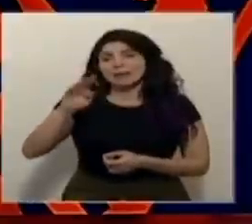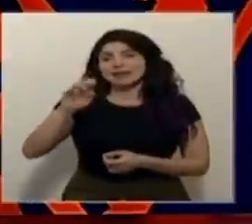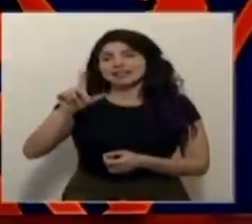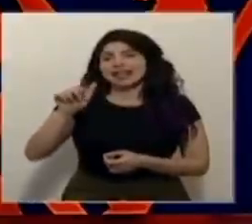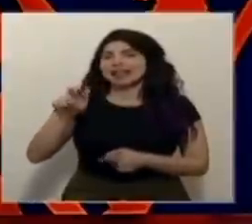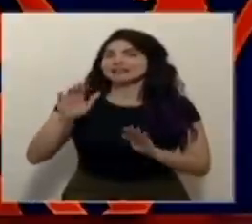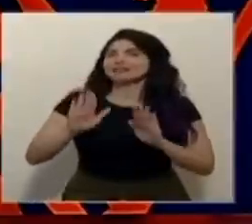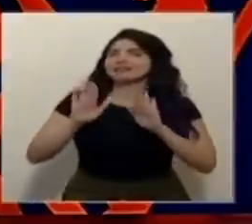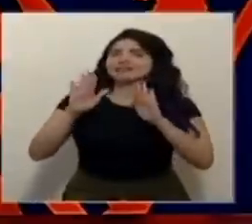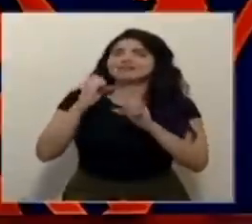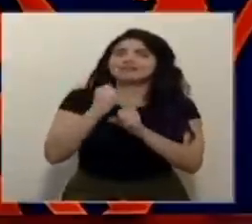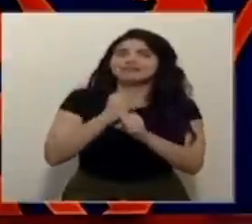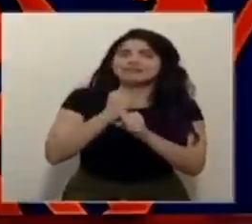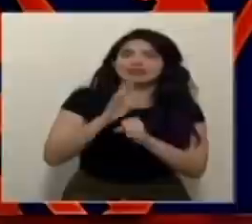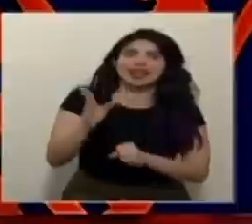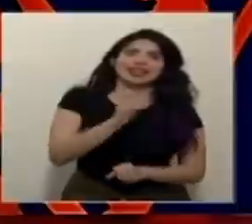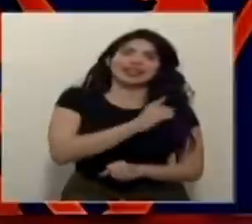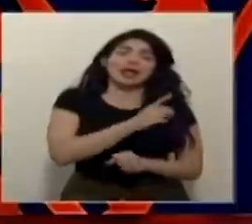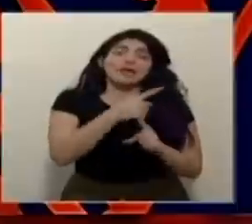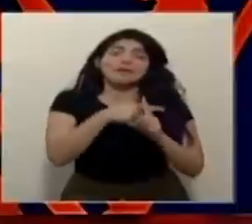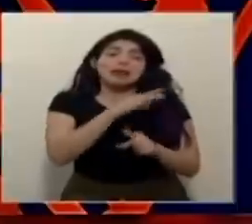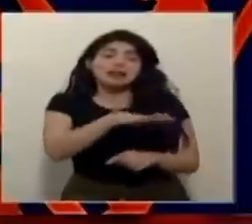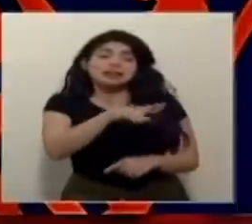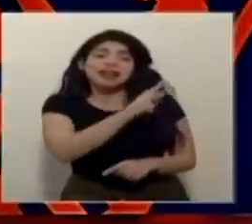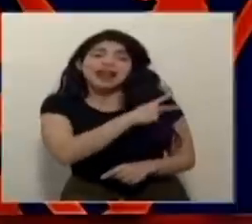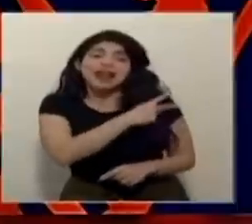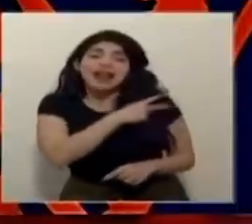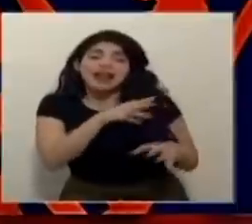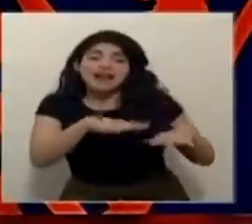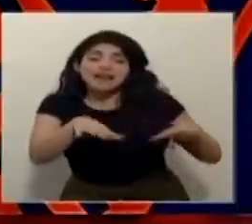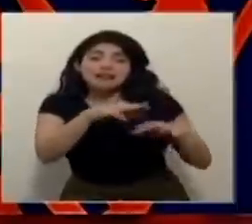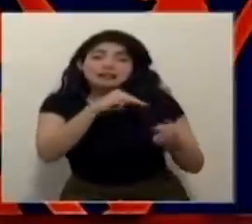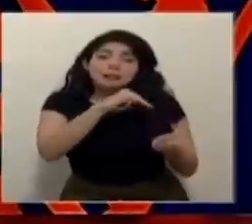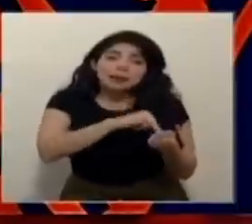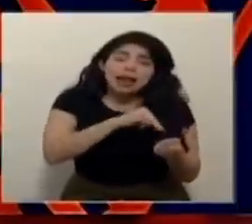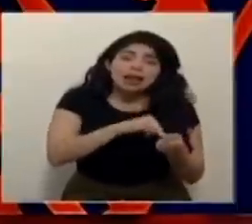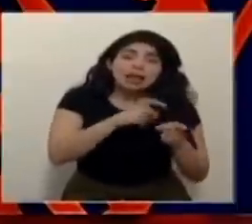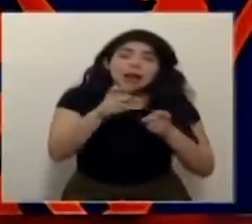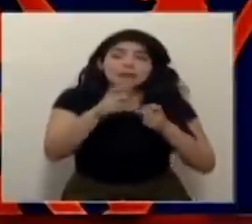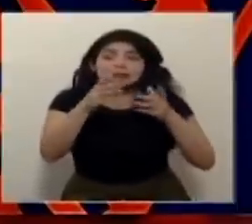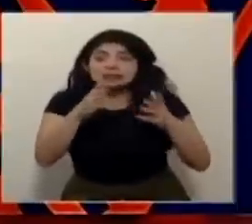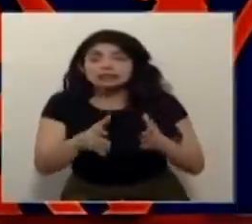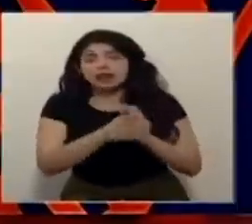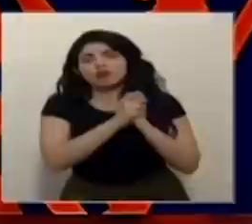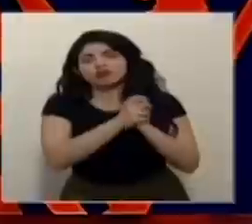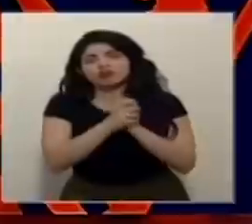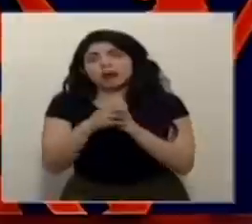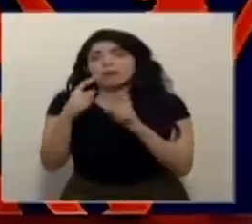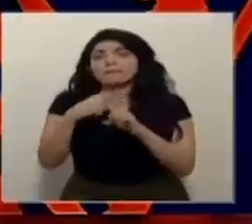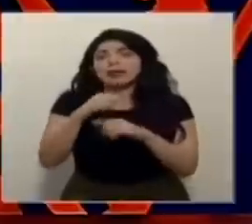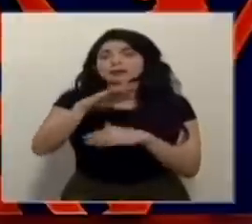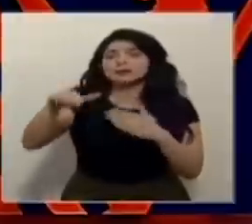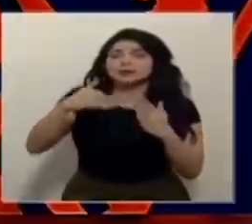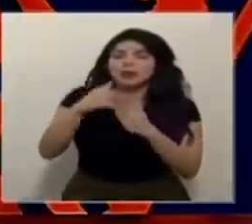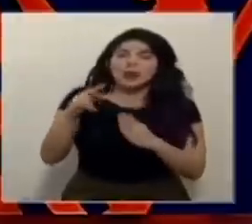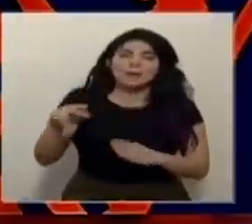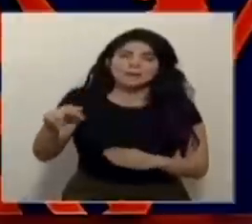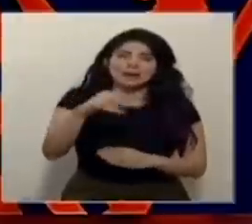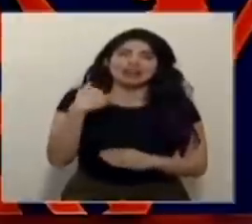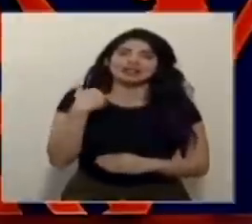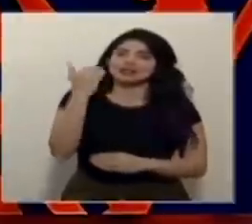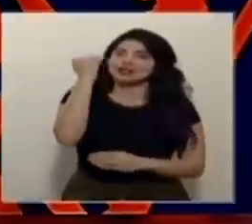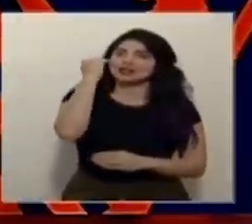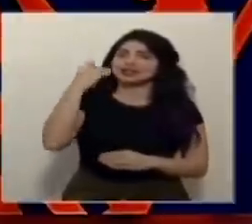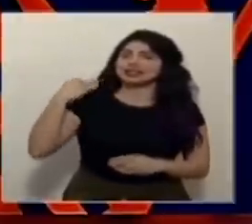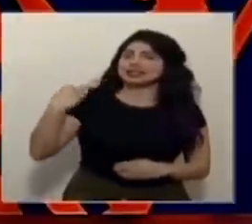dirección del hospital, a todas las jefaturas del hospital, tanto en la parte médica como en la parte administrativa, y a todos los compañeros que yo sé